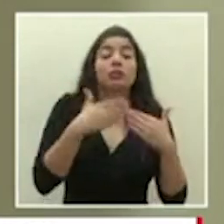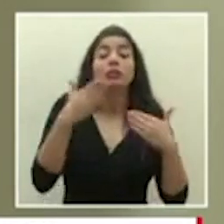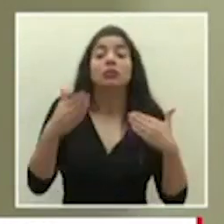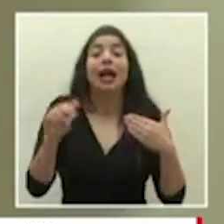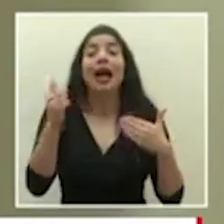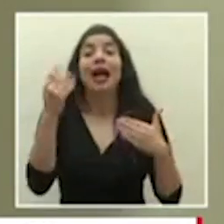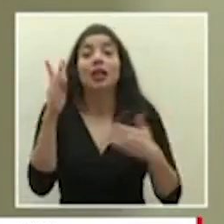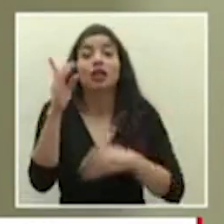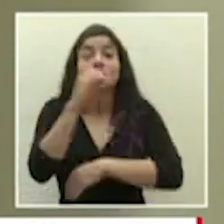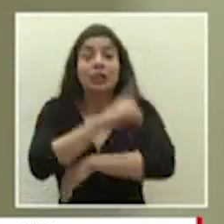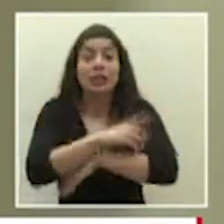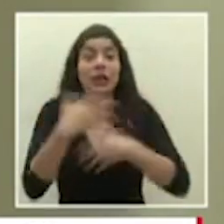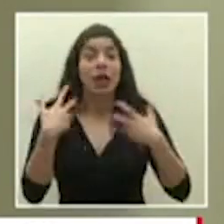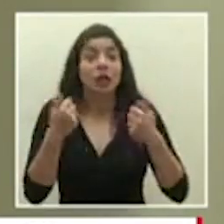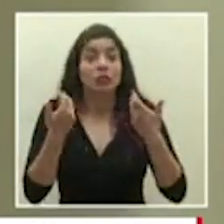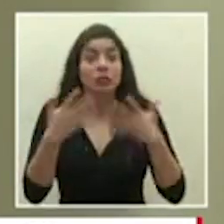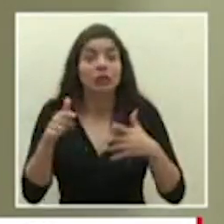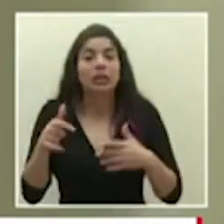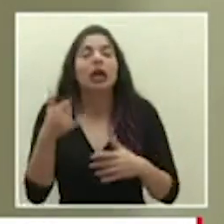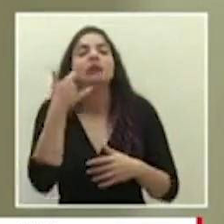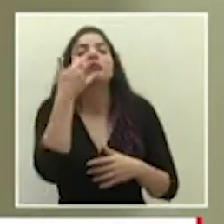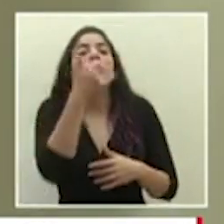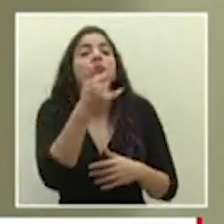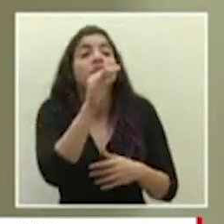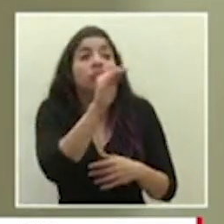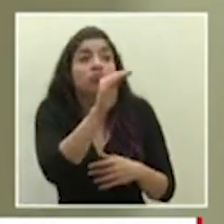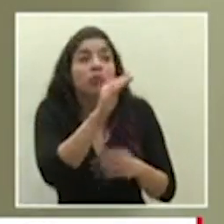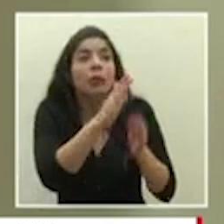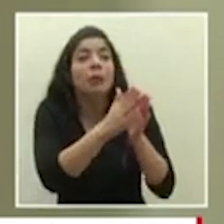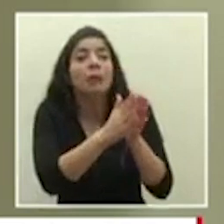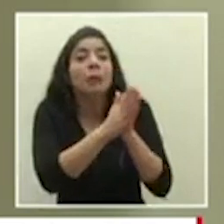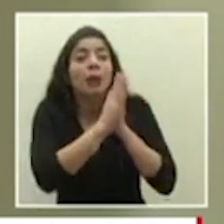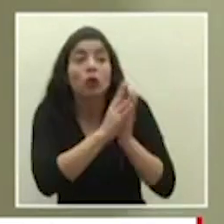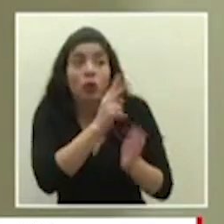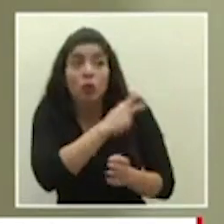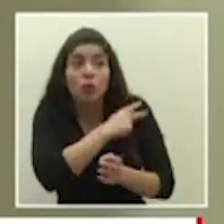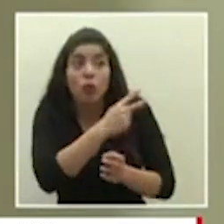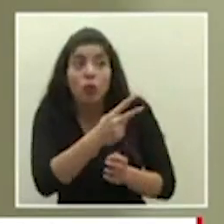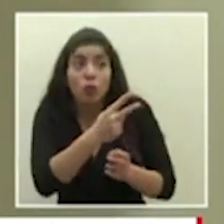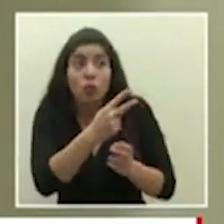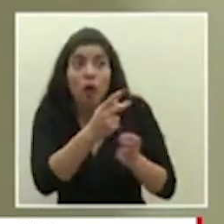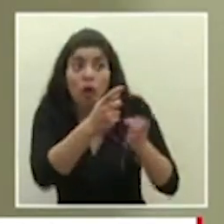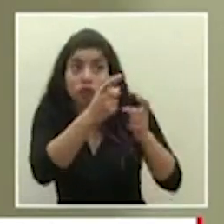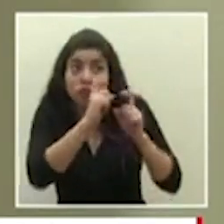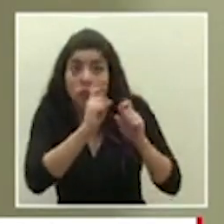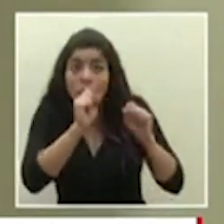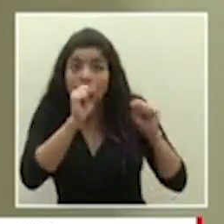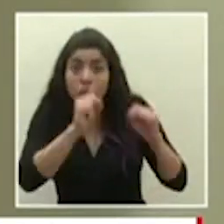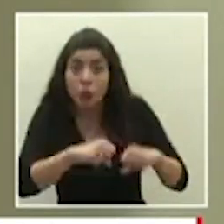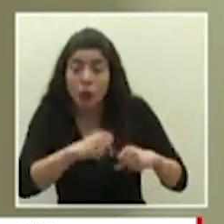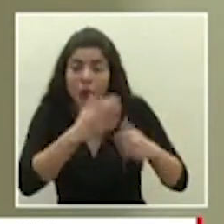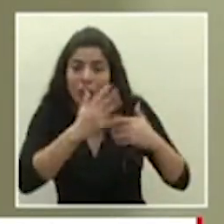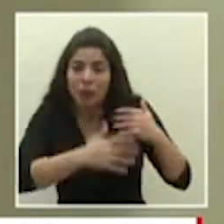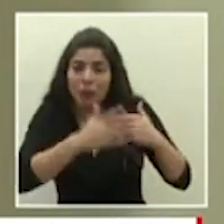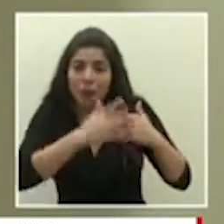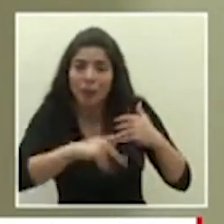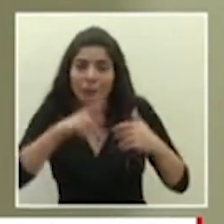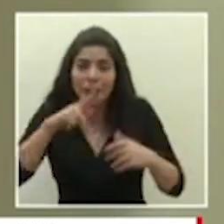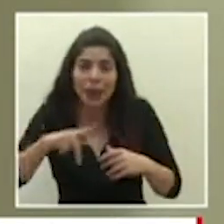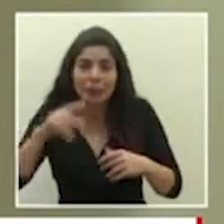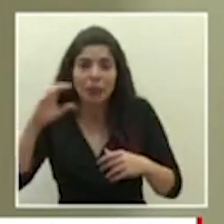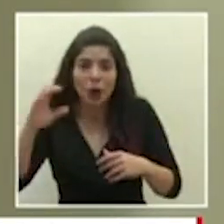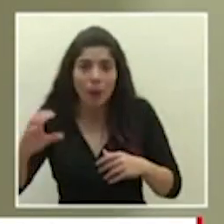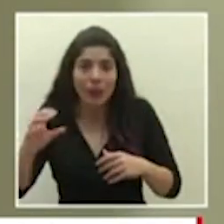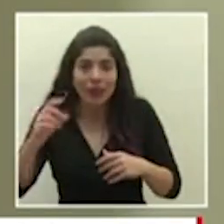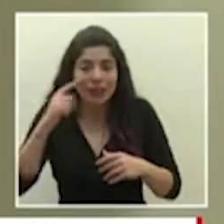solicitar su anuencia voluntaria de donar plasma convalesciente a este